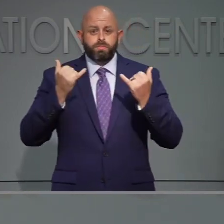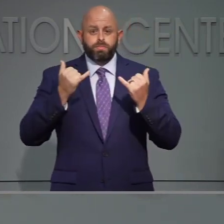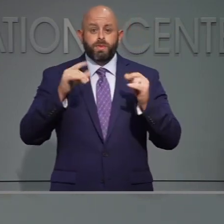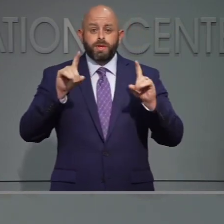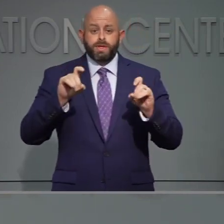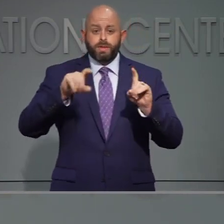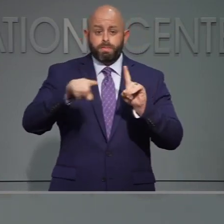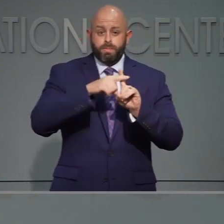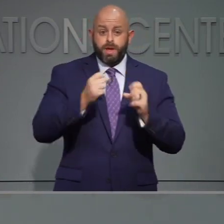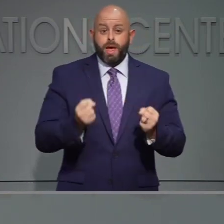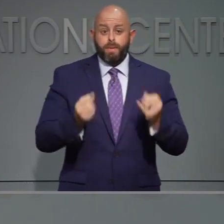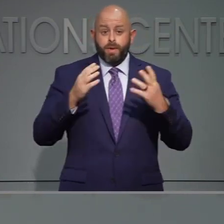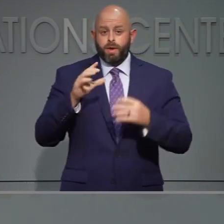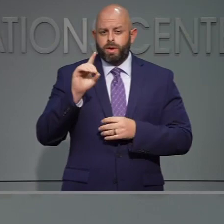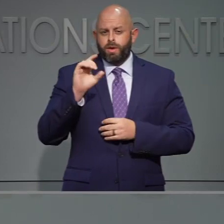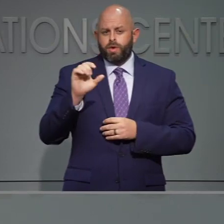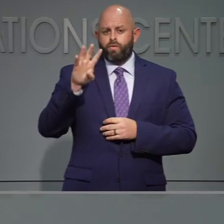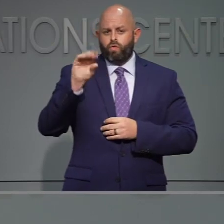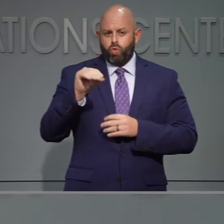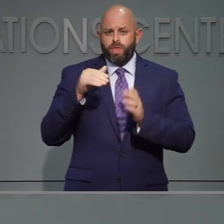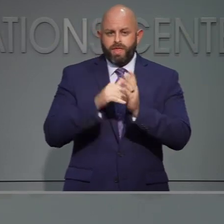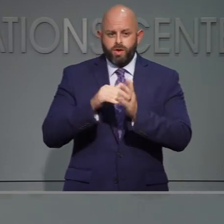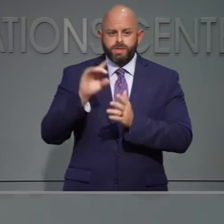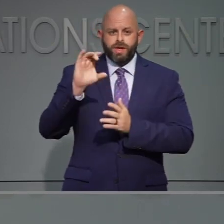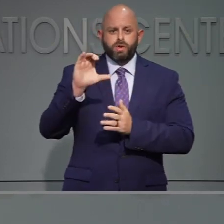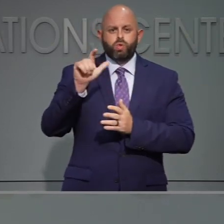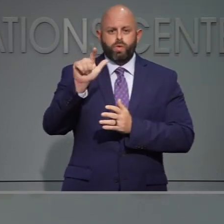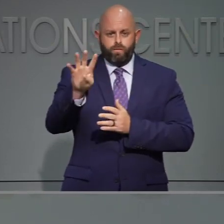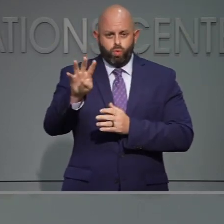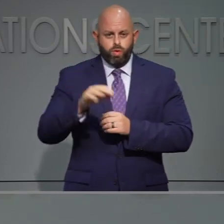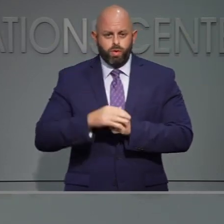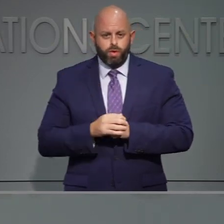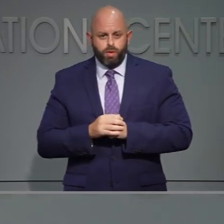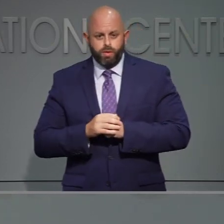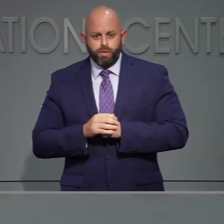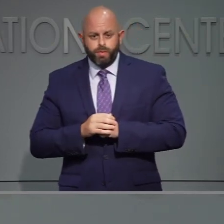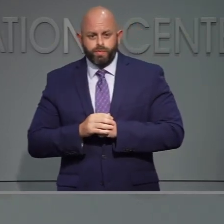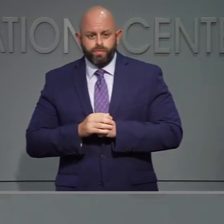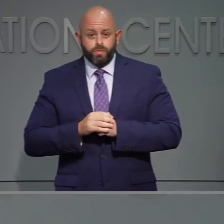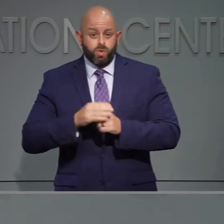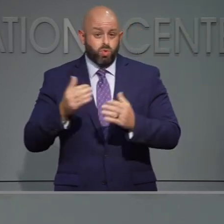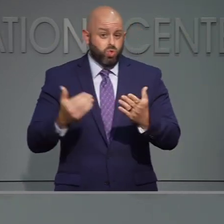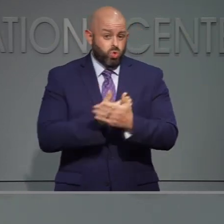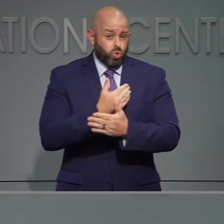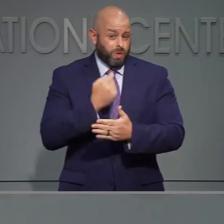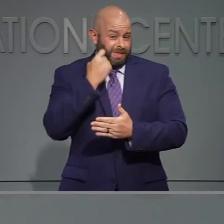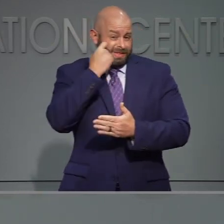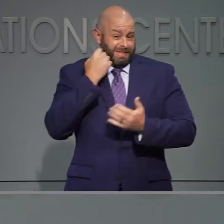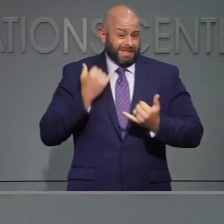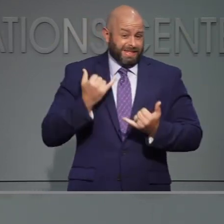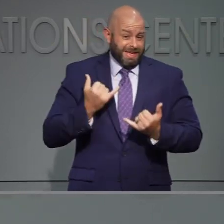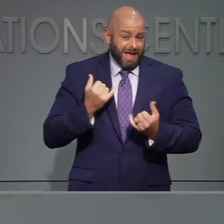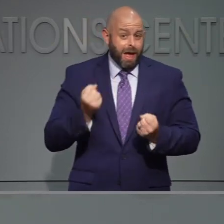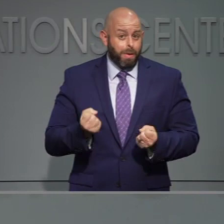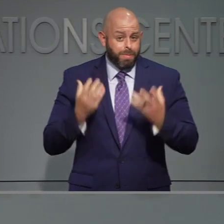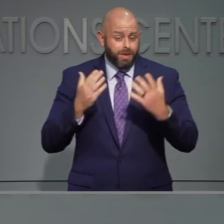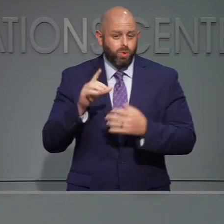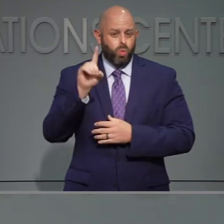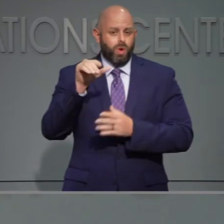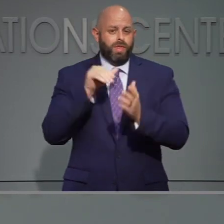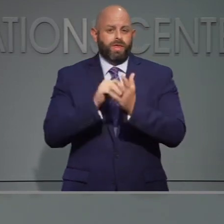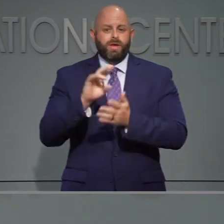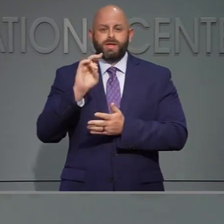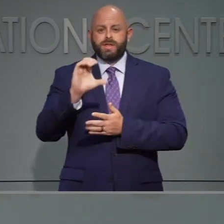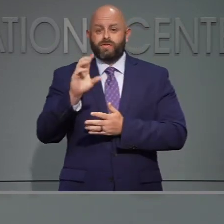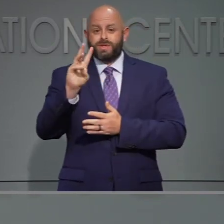140,824 casos confirmados por laboratorio, 1,763 nuevos casos